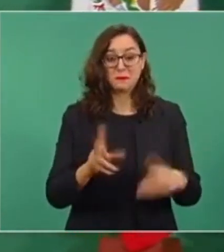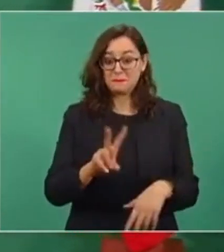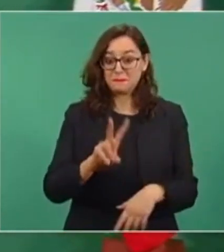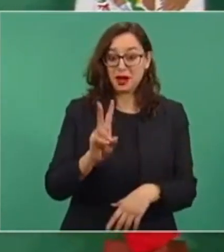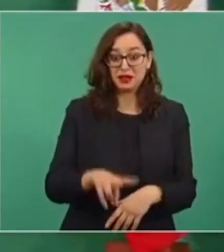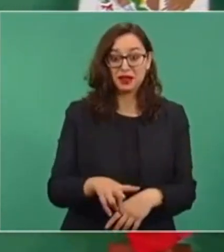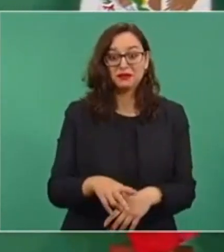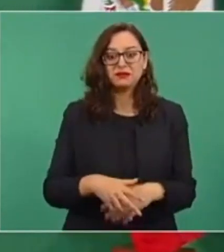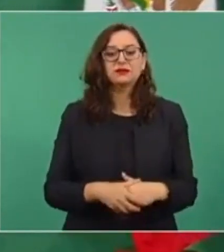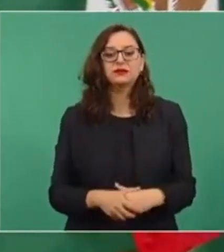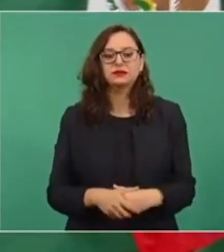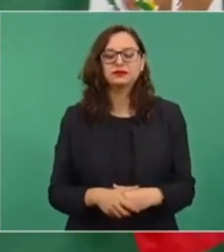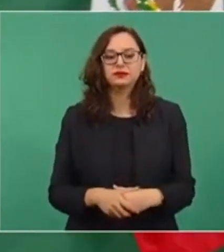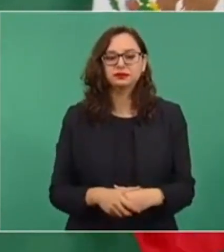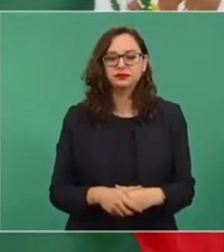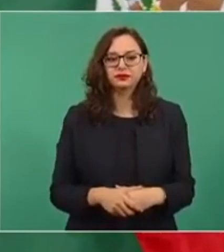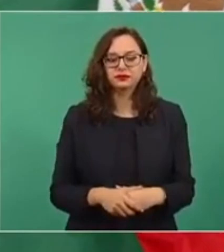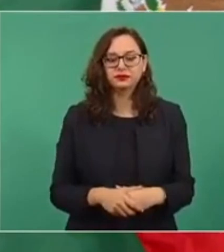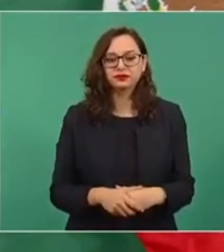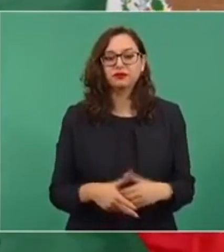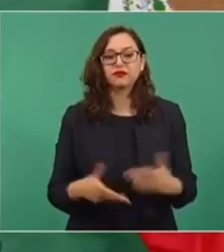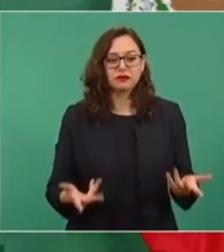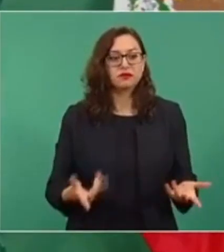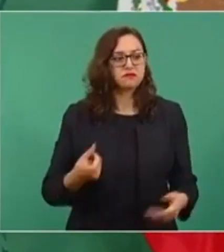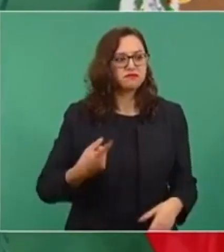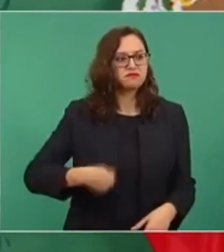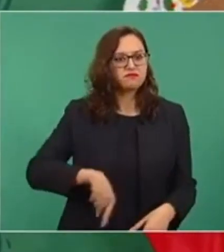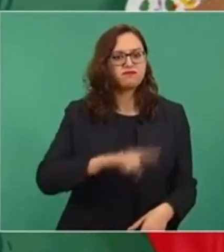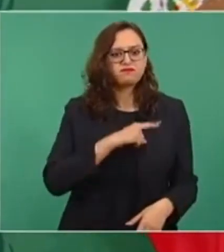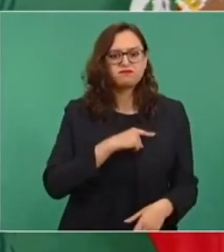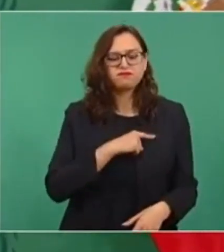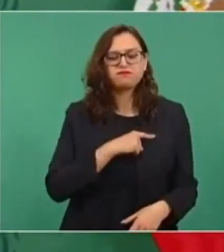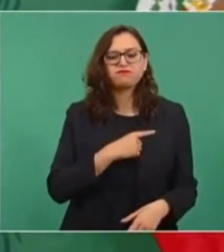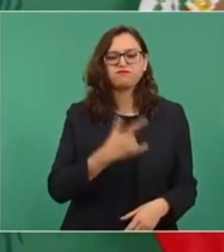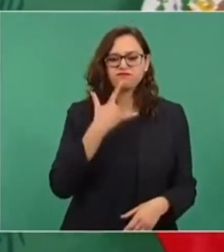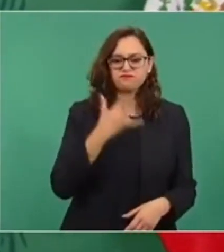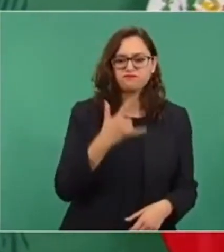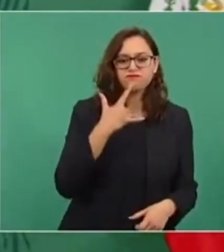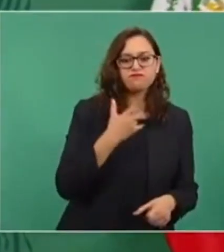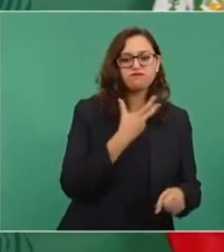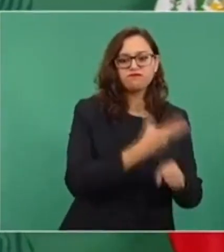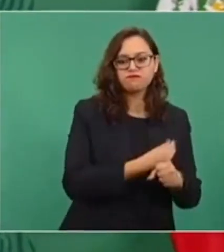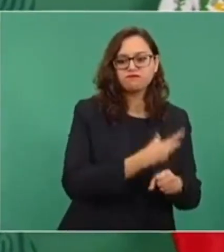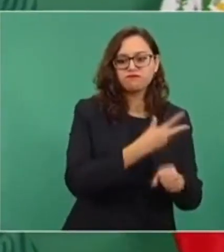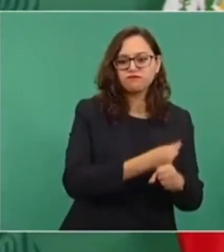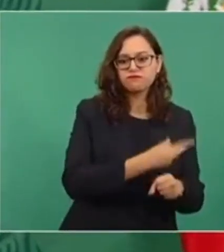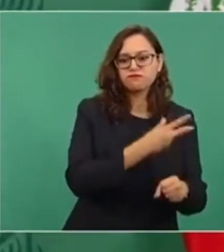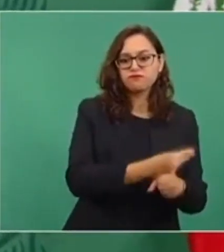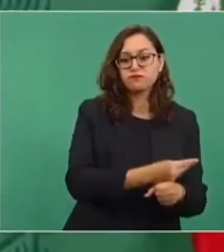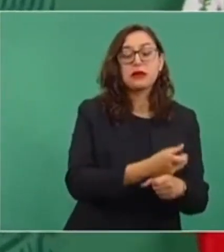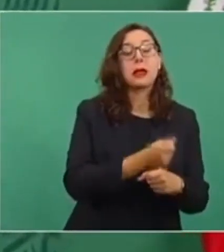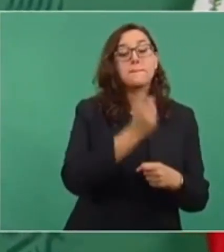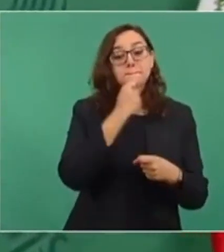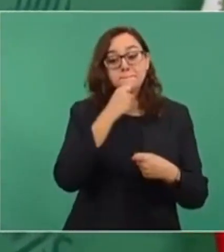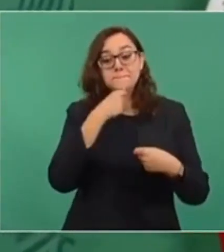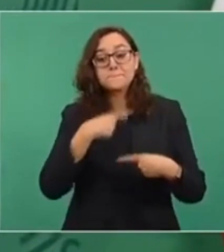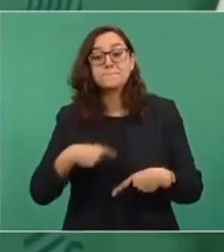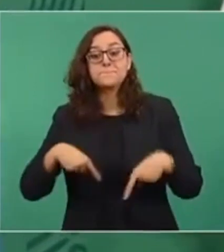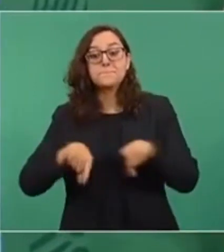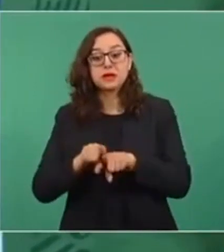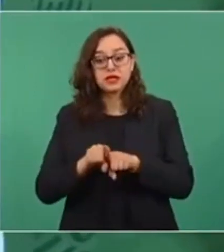y estamos haciendo lo mismo en cuanto a la conservación